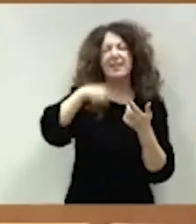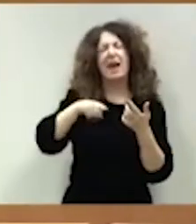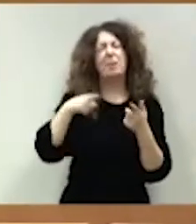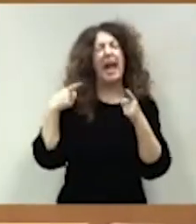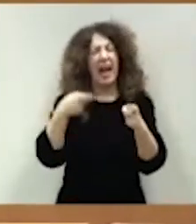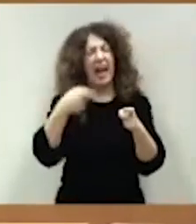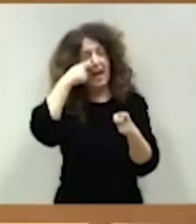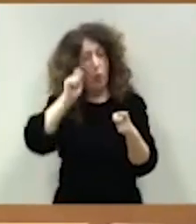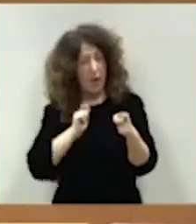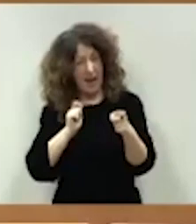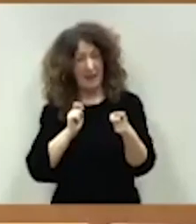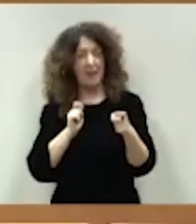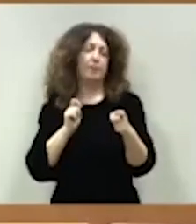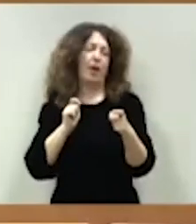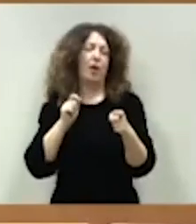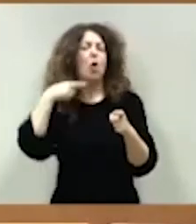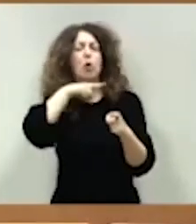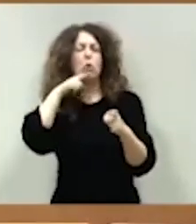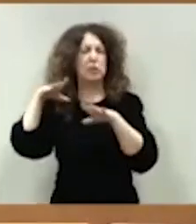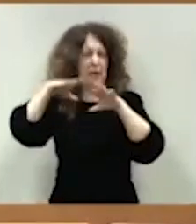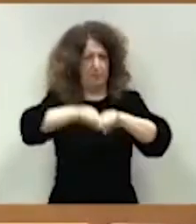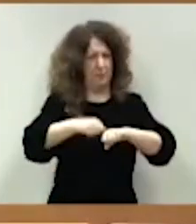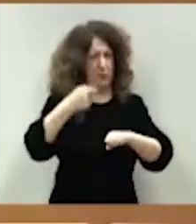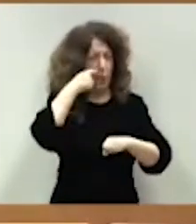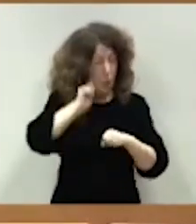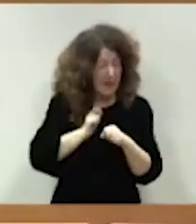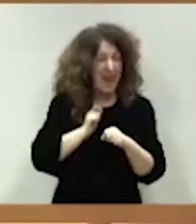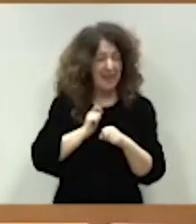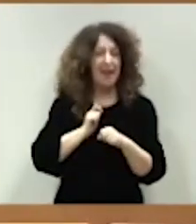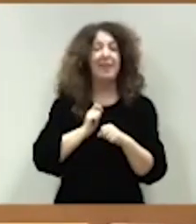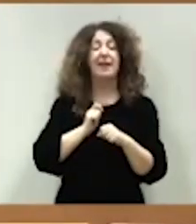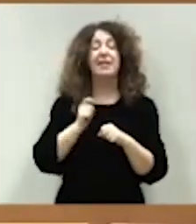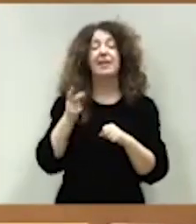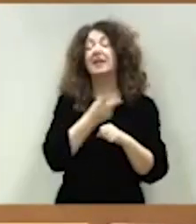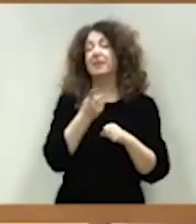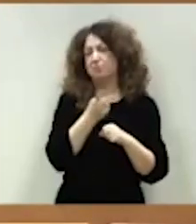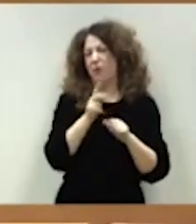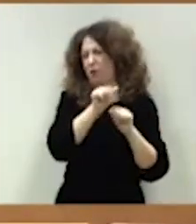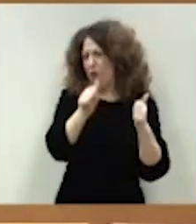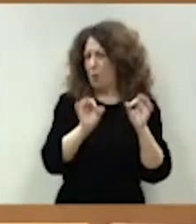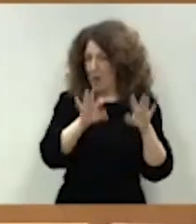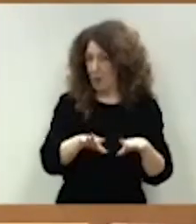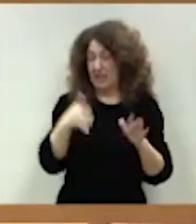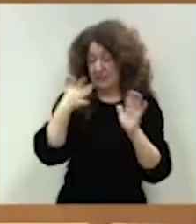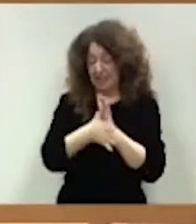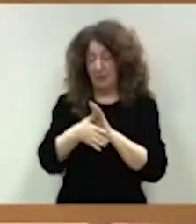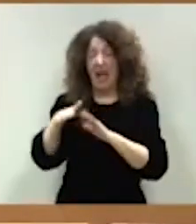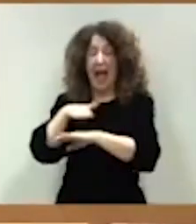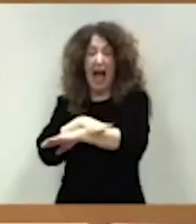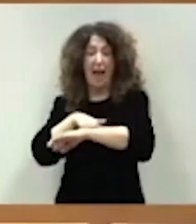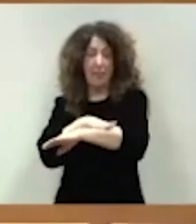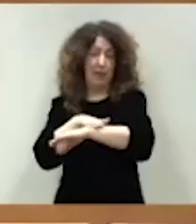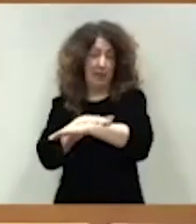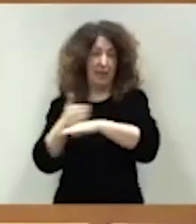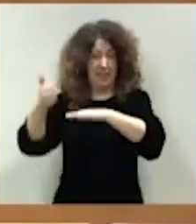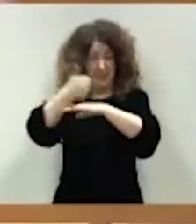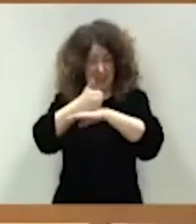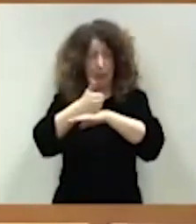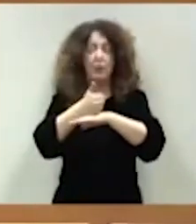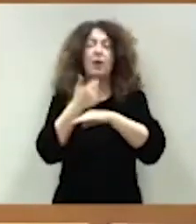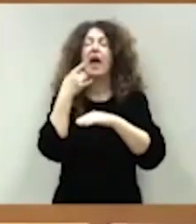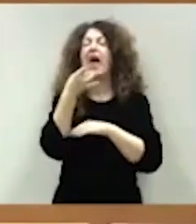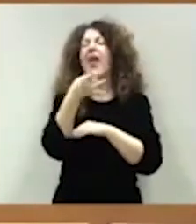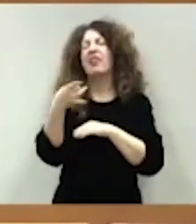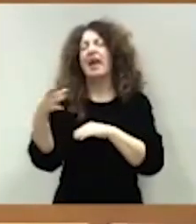Es decir, la Administración central pasa de un objetivo de déficit del 3%, el que se recogía